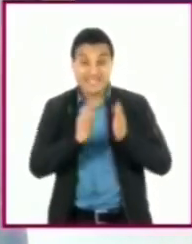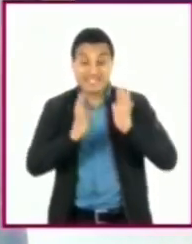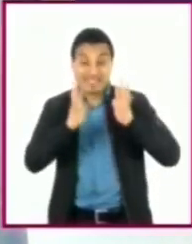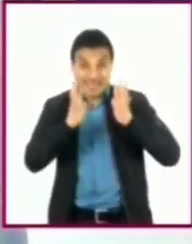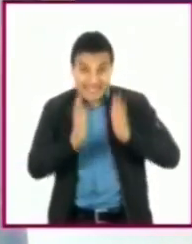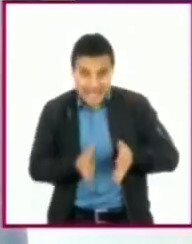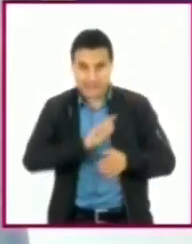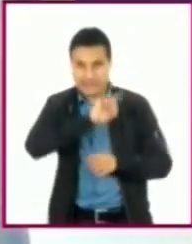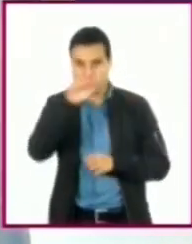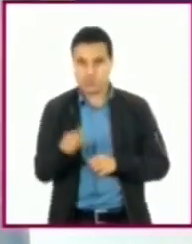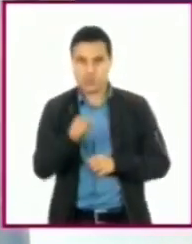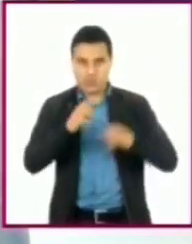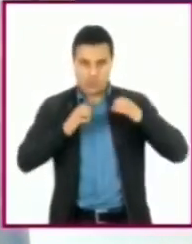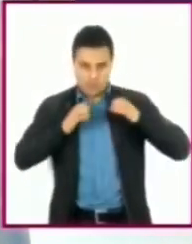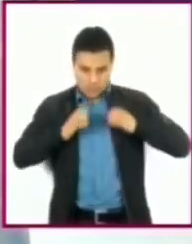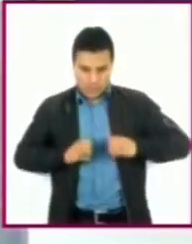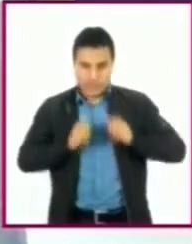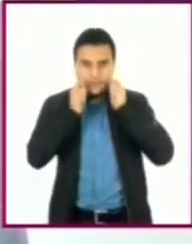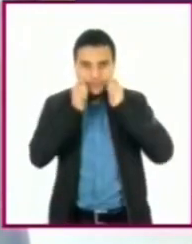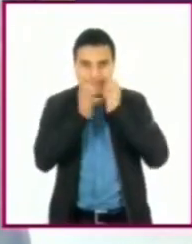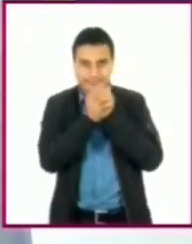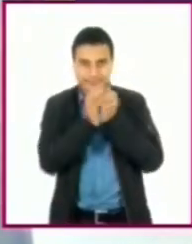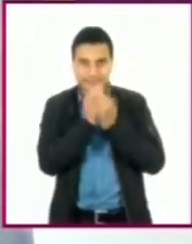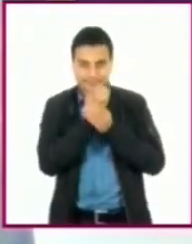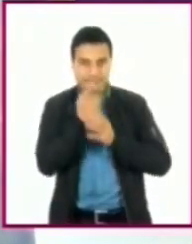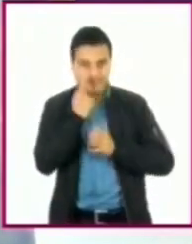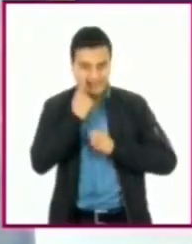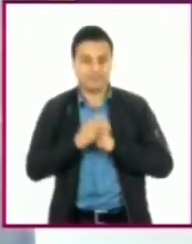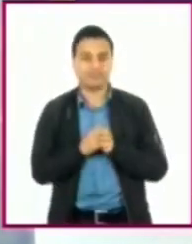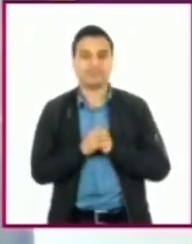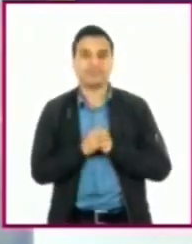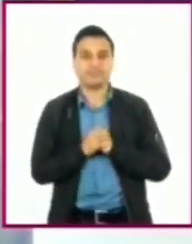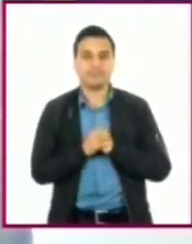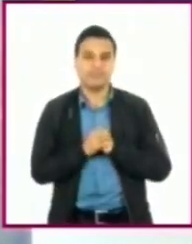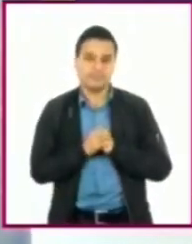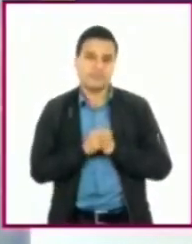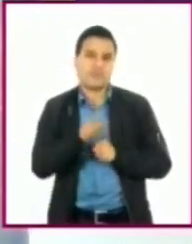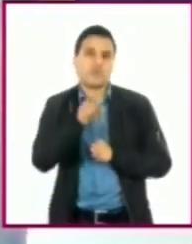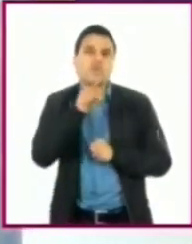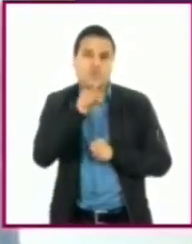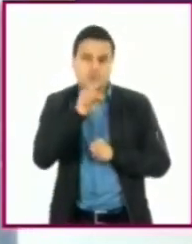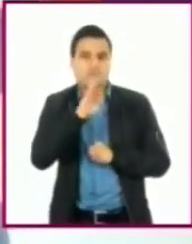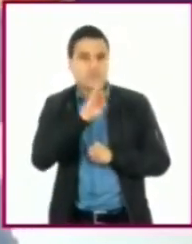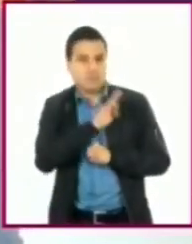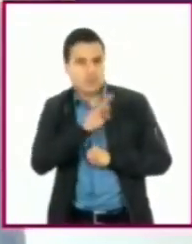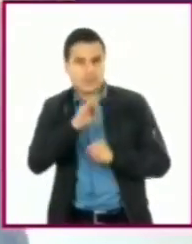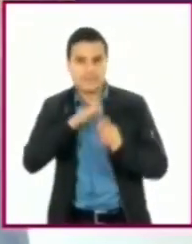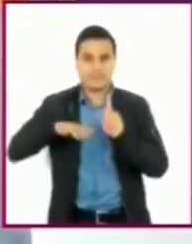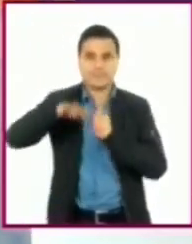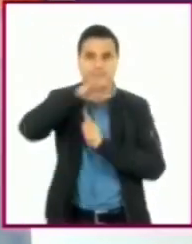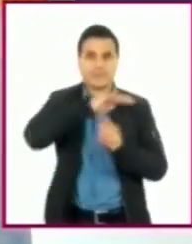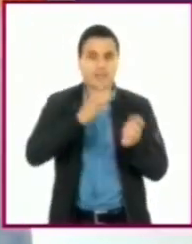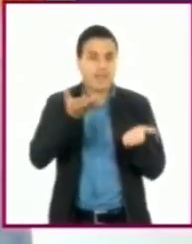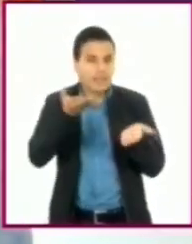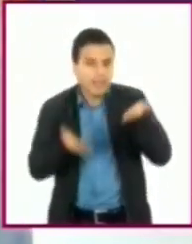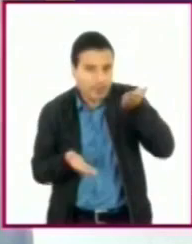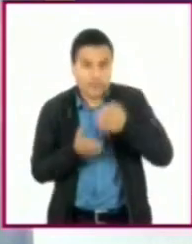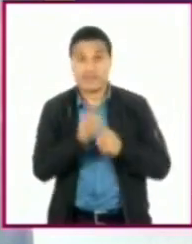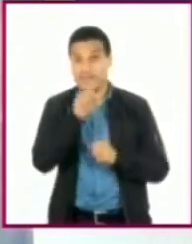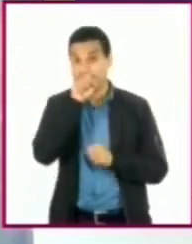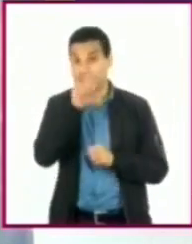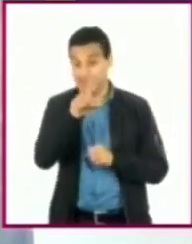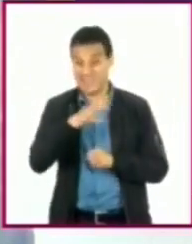volvamos a tu cuerpo y a tu salud. Así como hay acciones que ocasionan el desequilibrio de ambiente, existen agentes